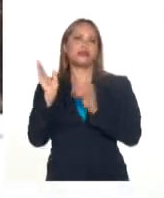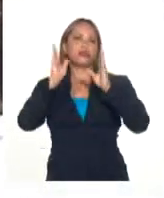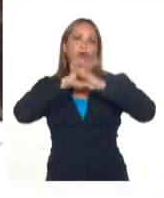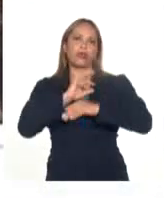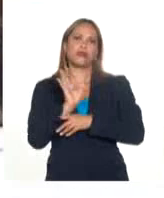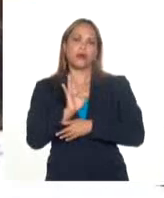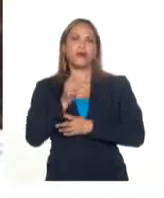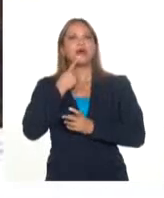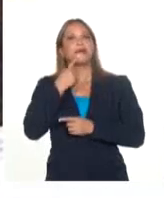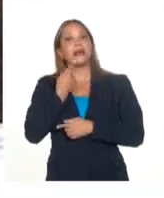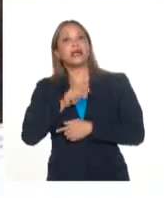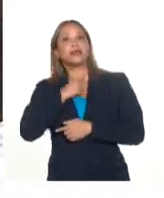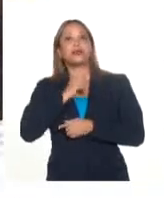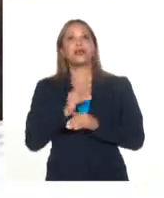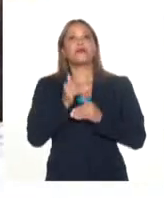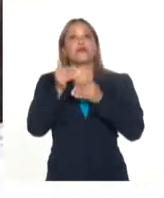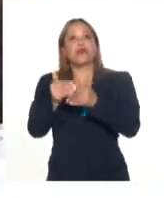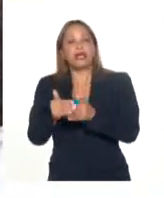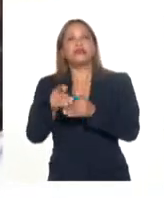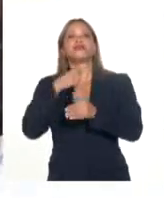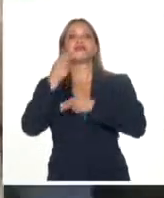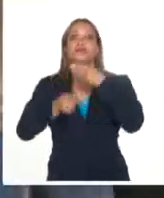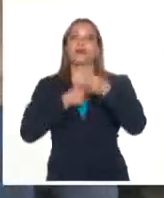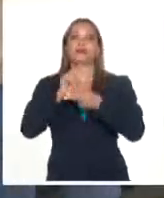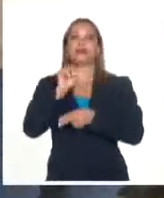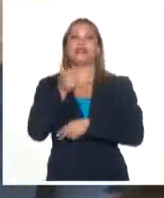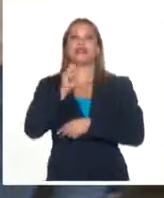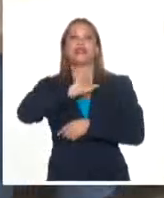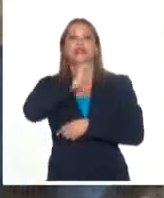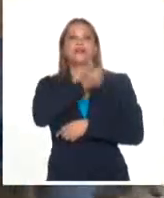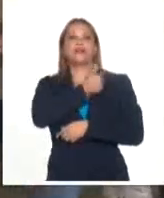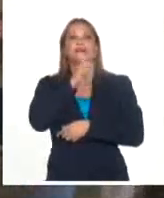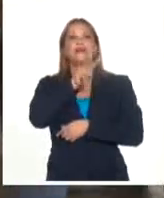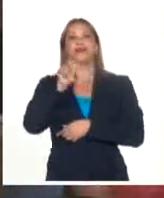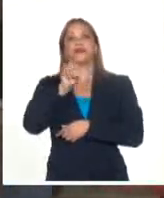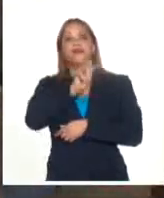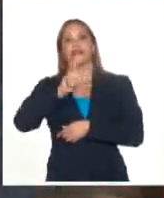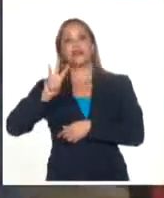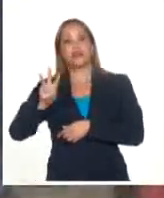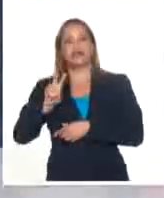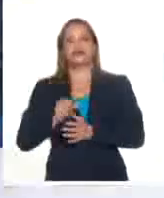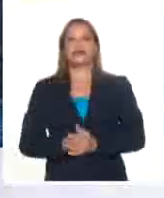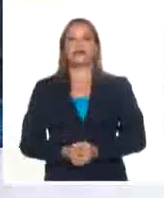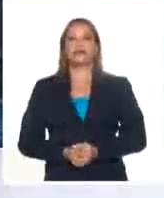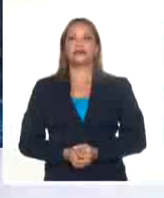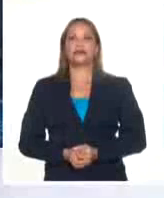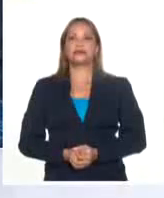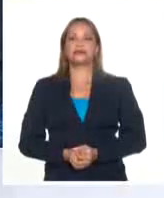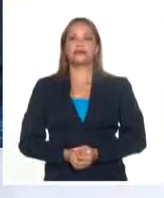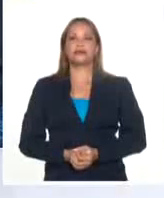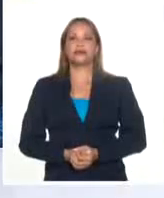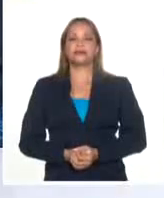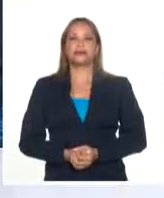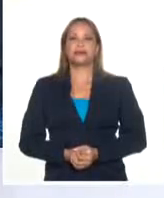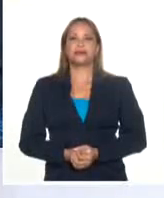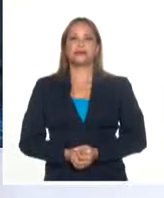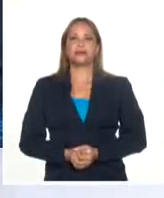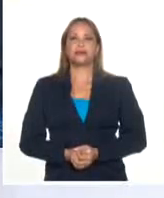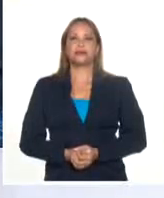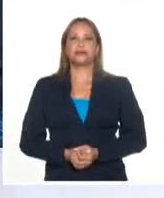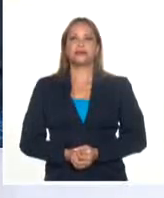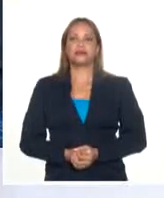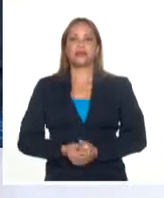que haya un adelanto Se celebrarán el 10 de diciembre de 2023 a más tardar Arabia